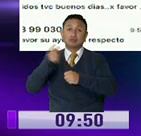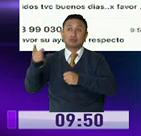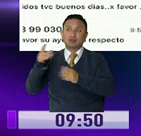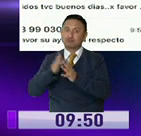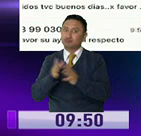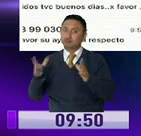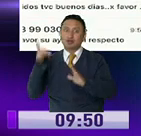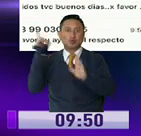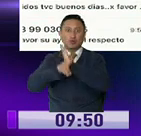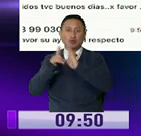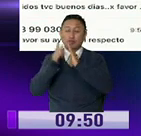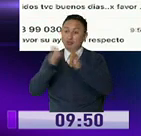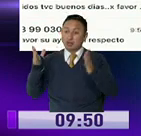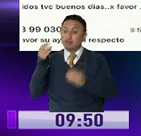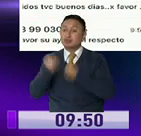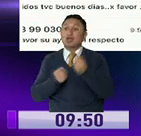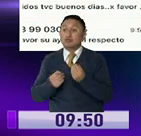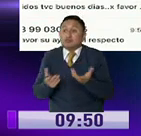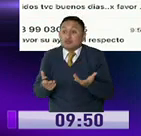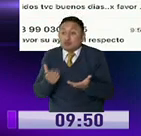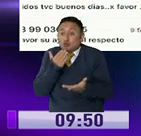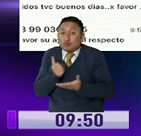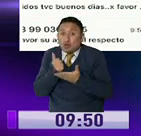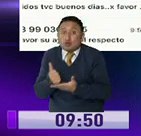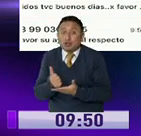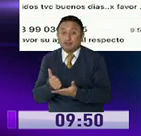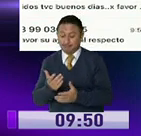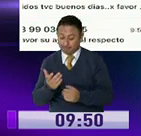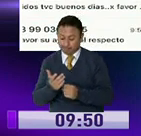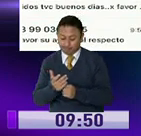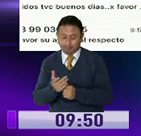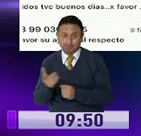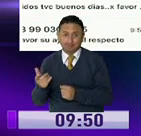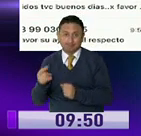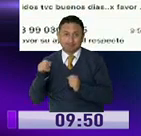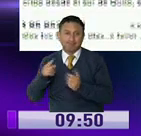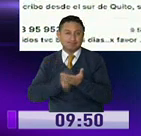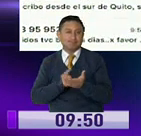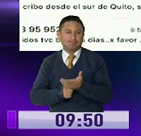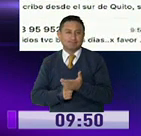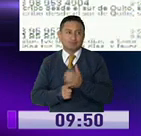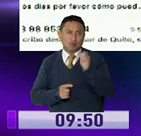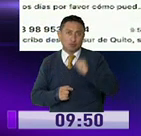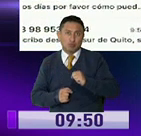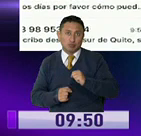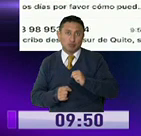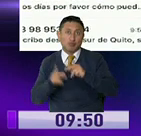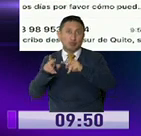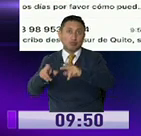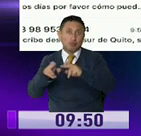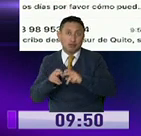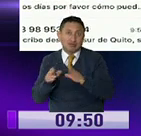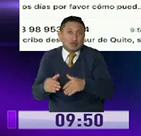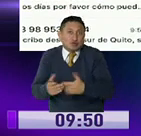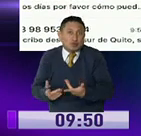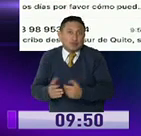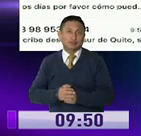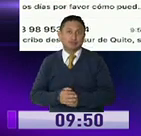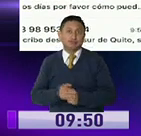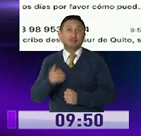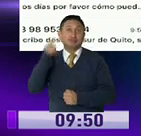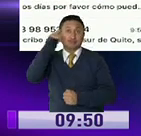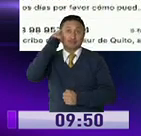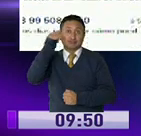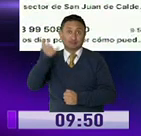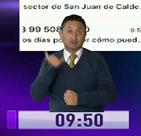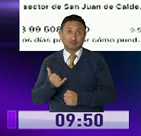abarotado, he dicho, y ¿qué hacemos? Ahí también el IES tiene que ver cómo hace, ¿no? O sea, para que puedan acceder a estos préstamos. Yo creo que aquí tienen que,